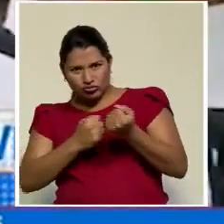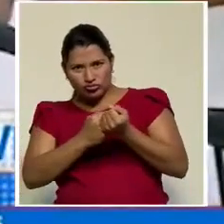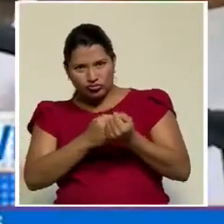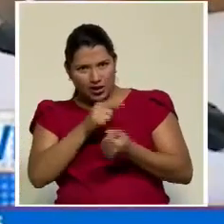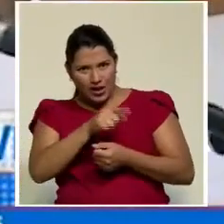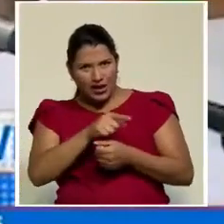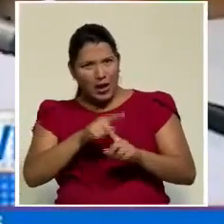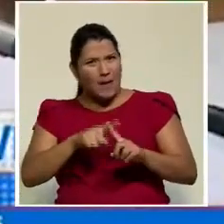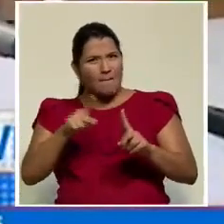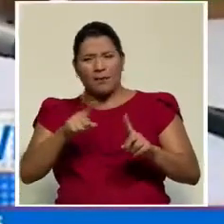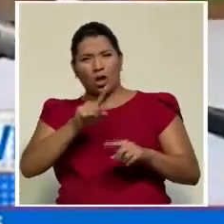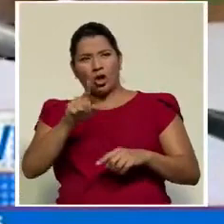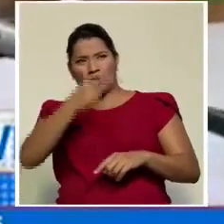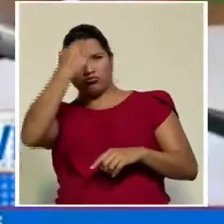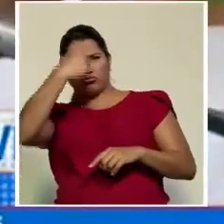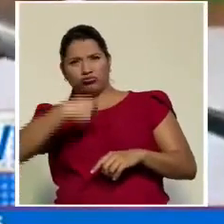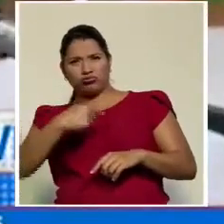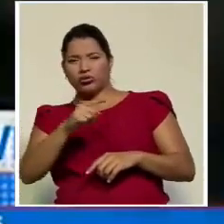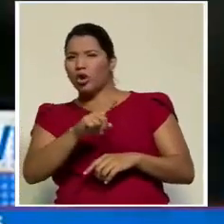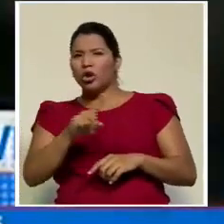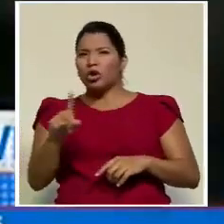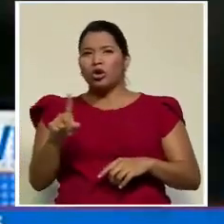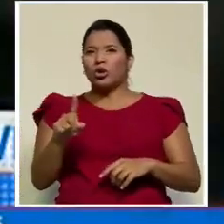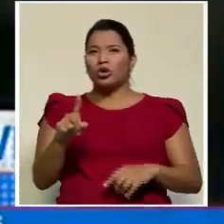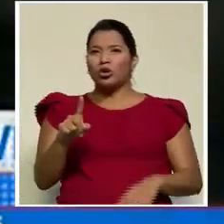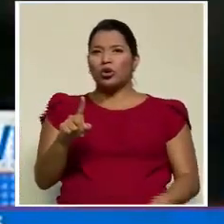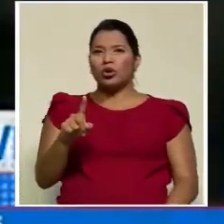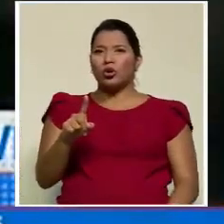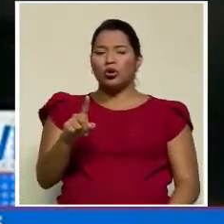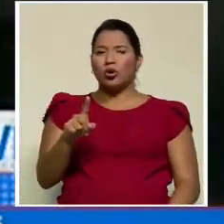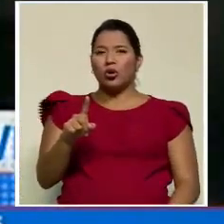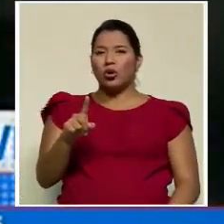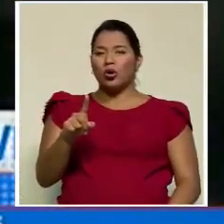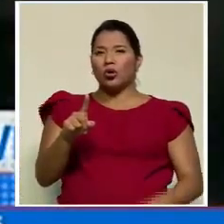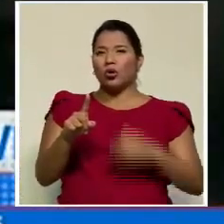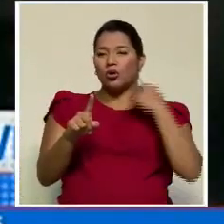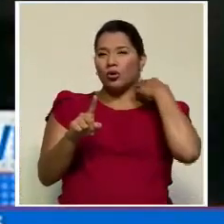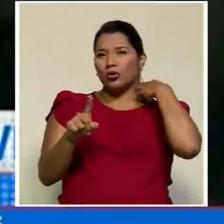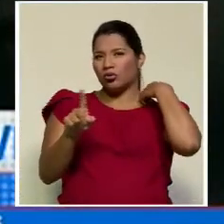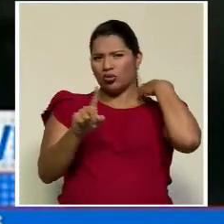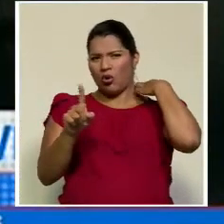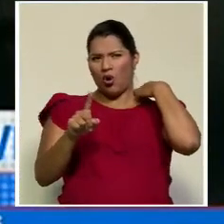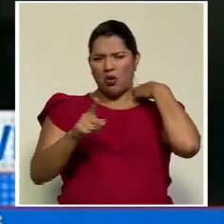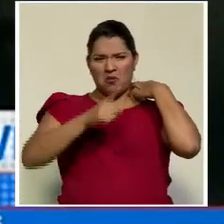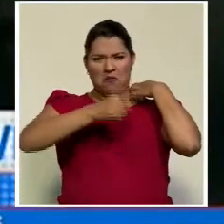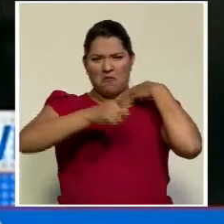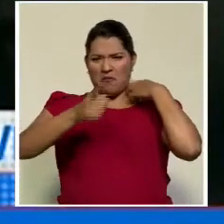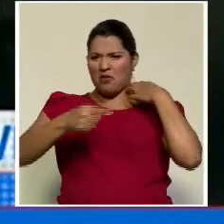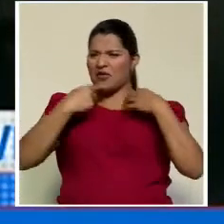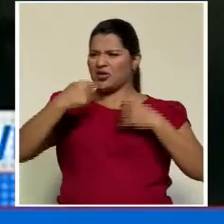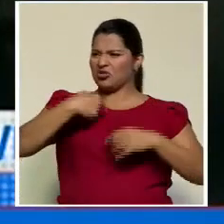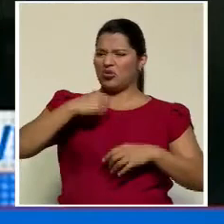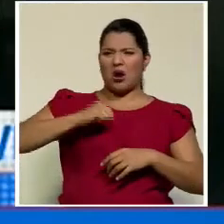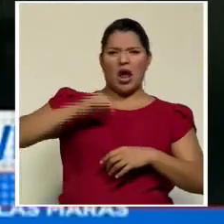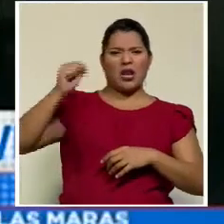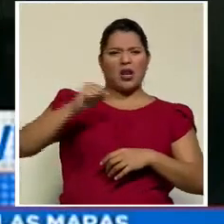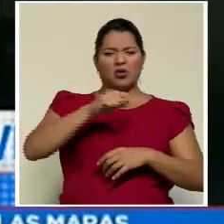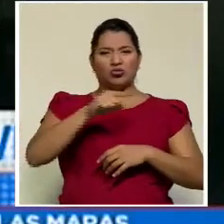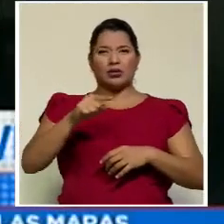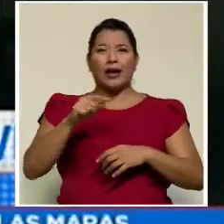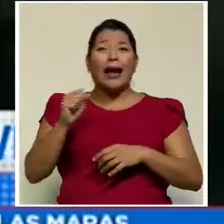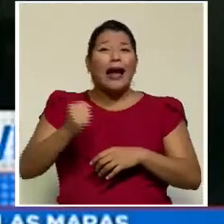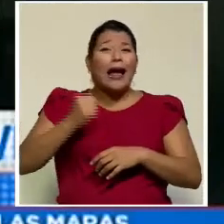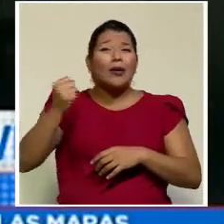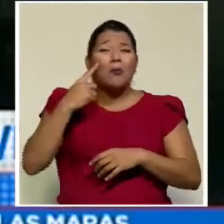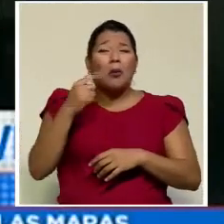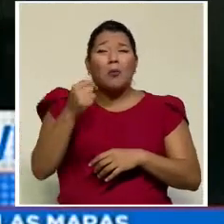no es de una posición de dictador, no es una posición de autócrata. Es decir, aquí yo gané, ganó por muy poquito